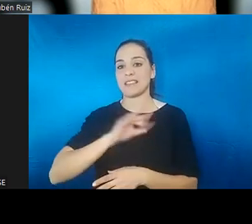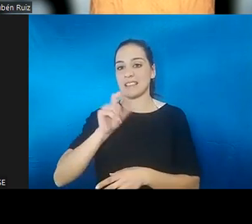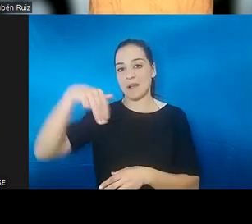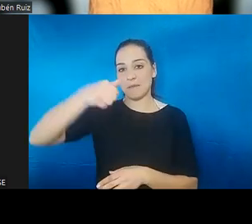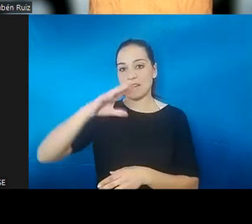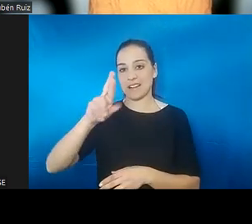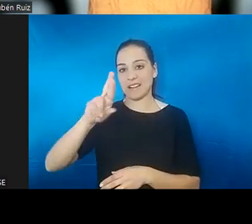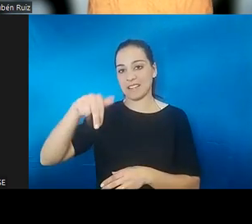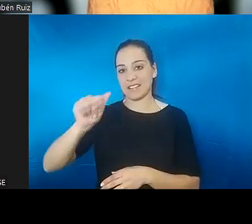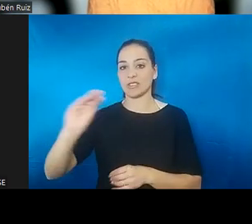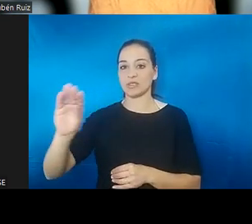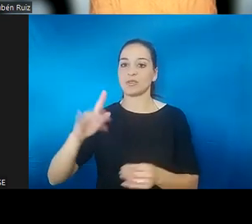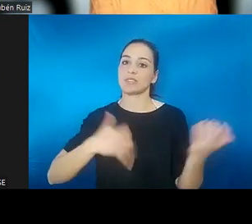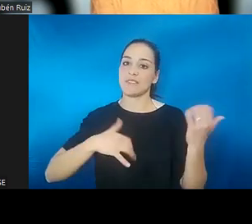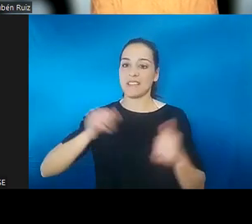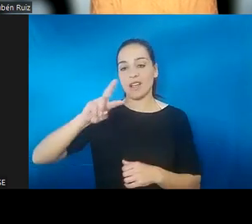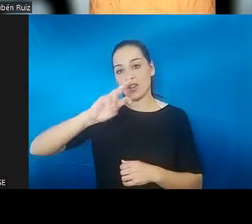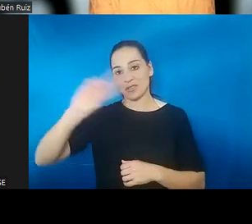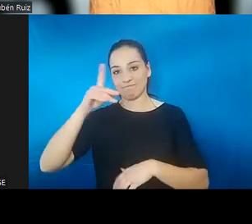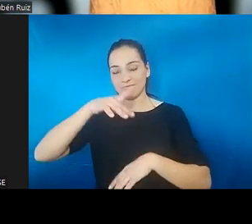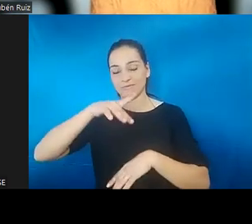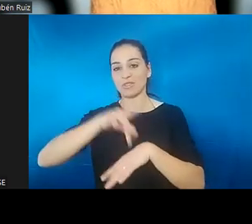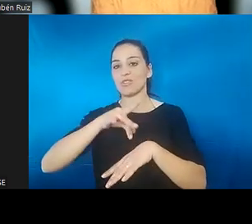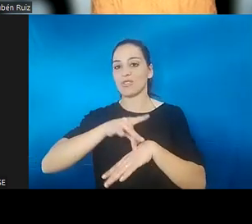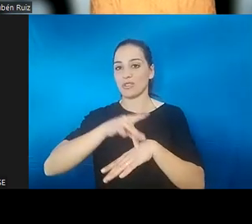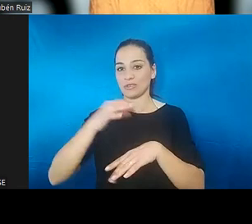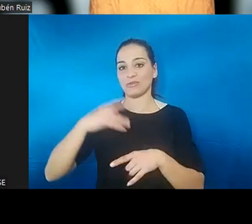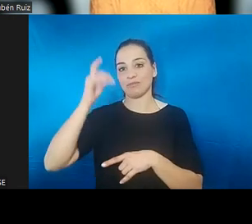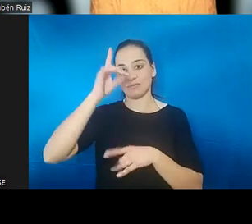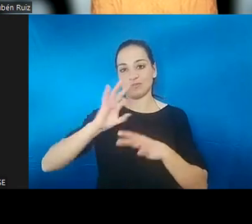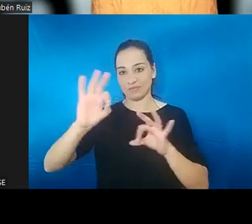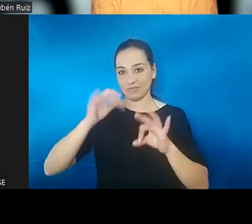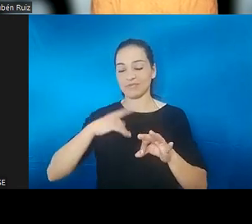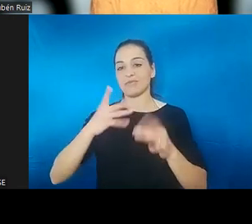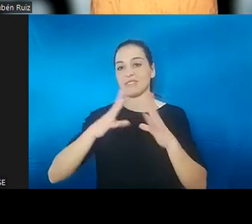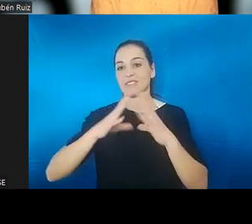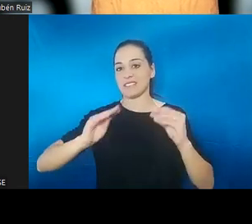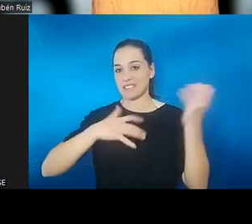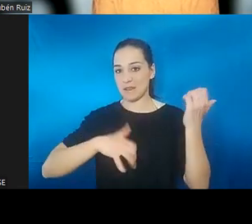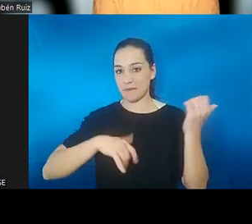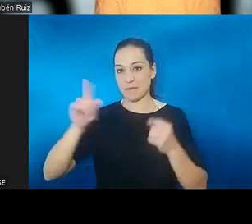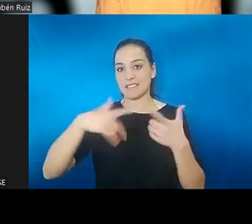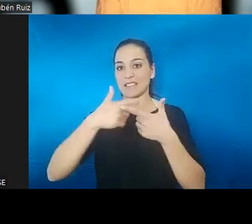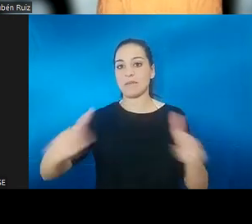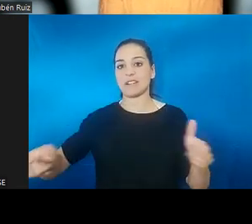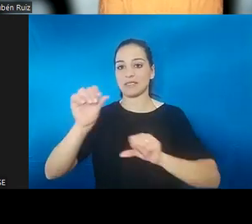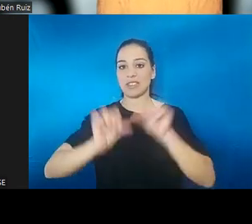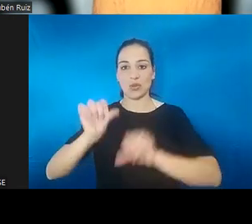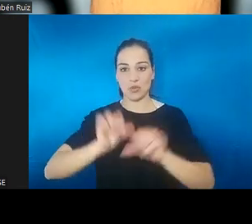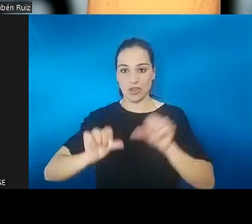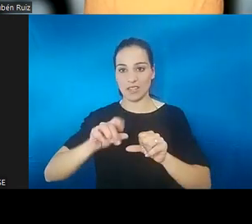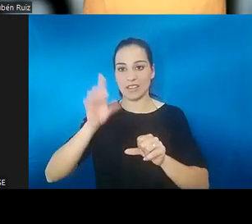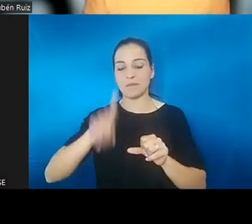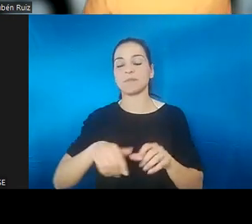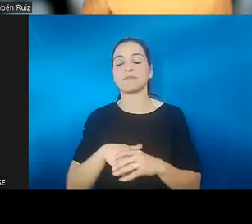cum laude en Medicina por la Universidad de Sevilla. Es profesor asociado al Departamento de Cirugía de la UES y tutor en